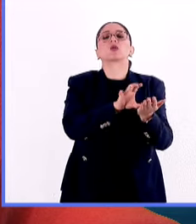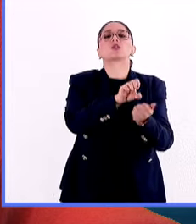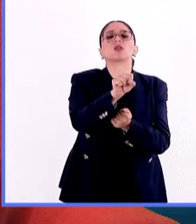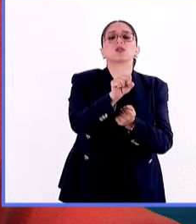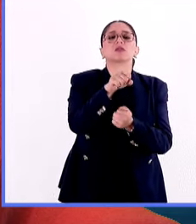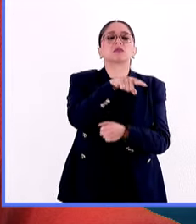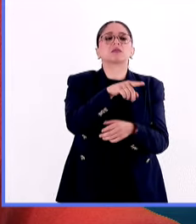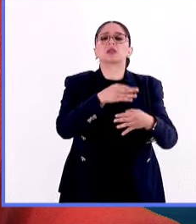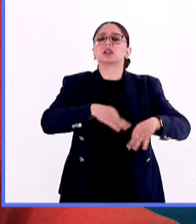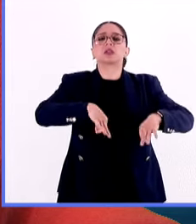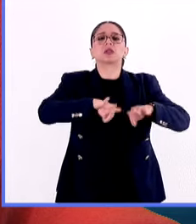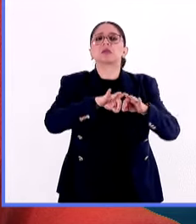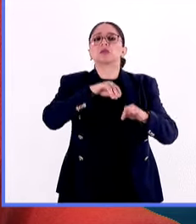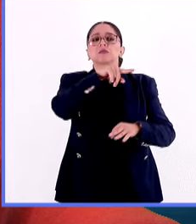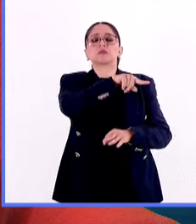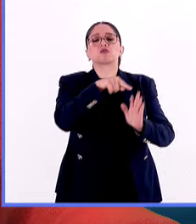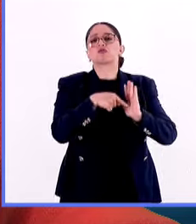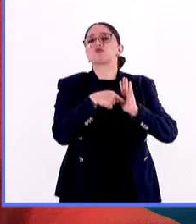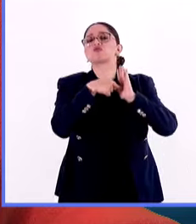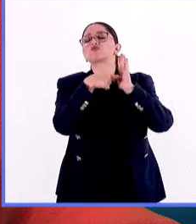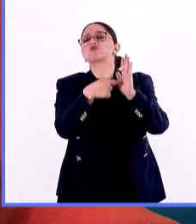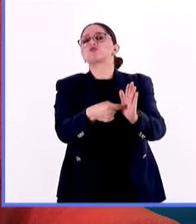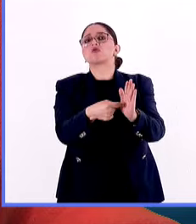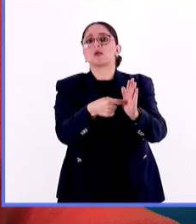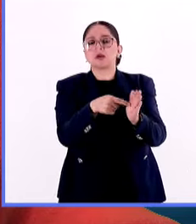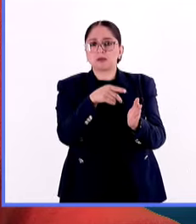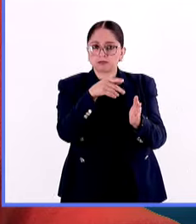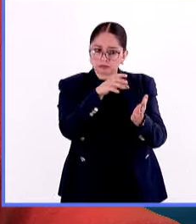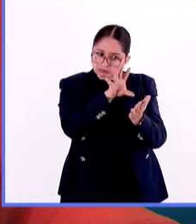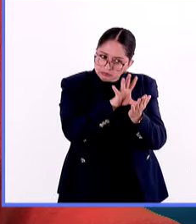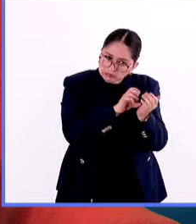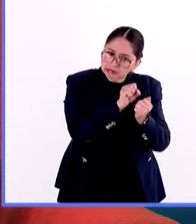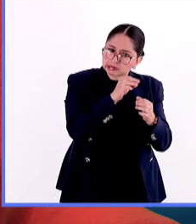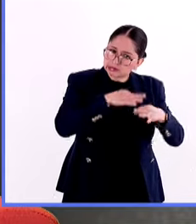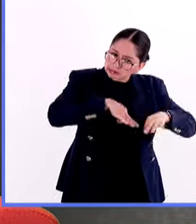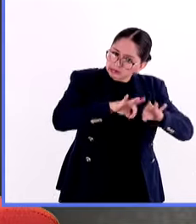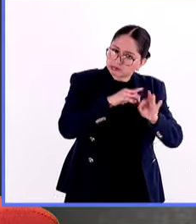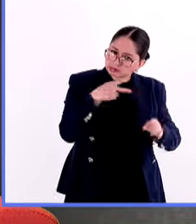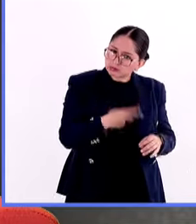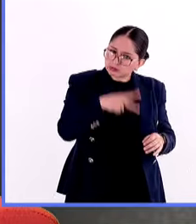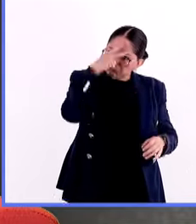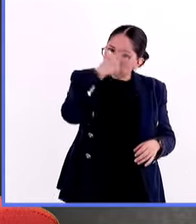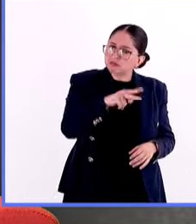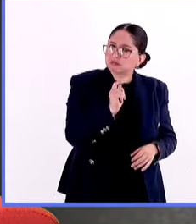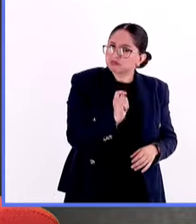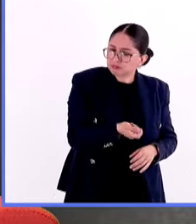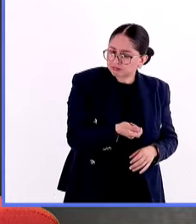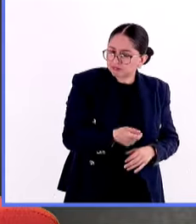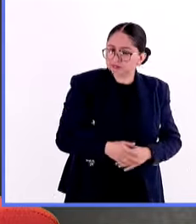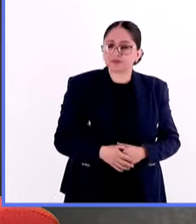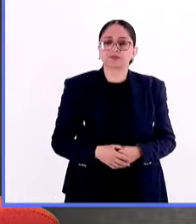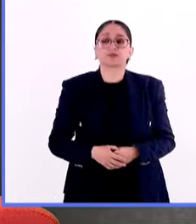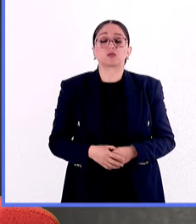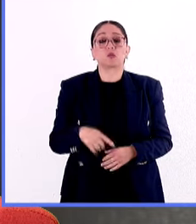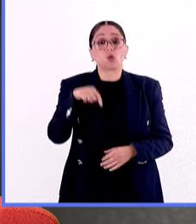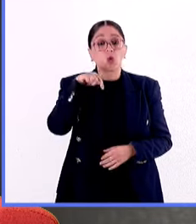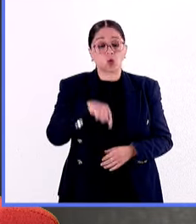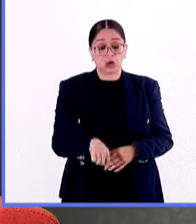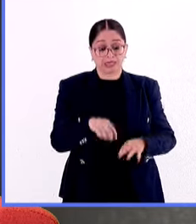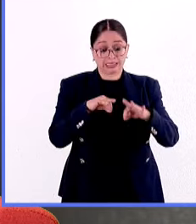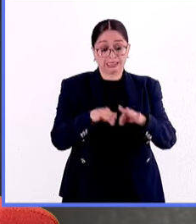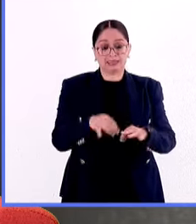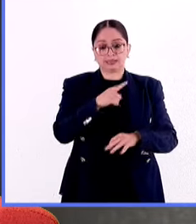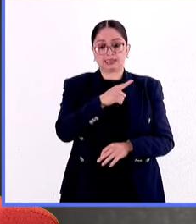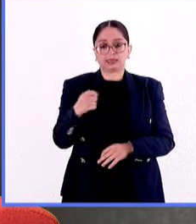la importancia de este documento importantísimo para nuestro país, Rosalba? Sí, pues mira, hoy precisamente se cumplen 107 años